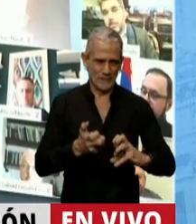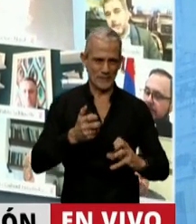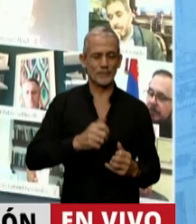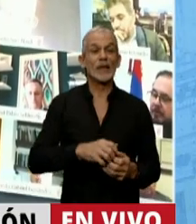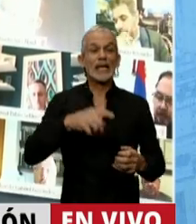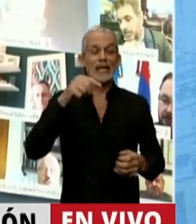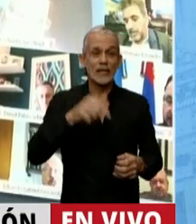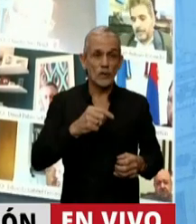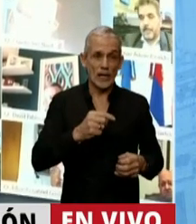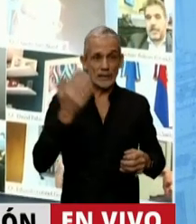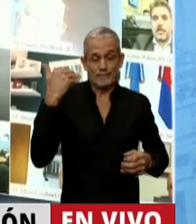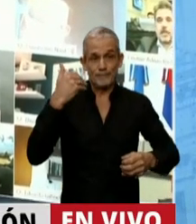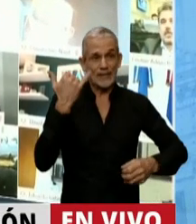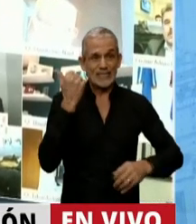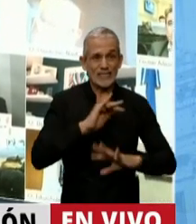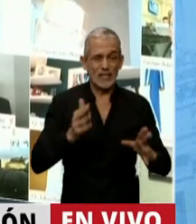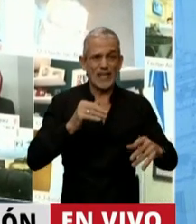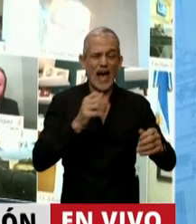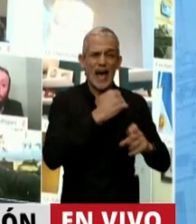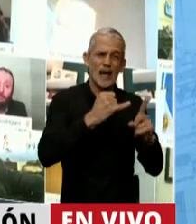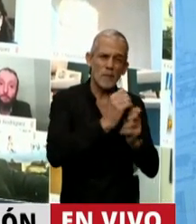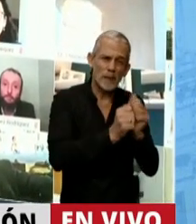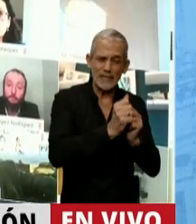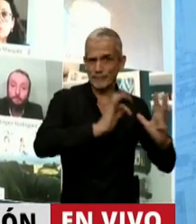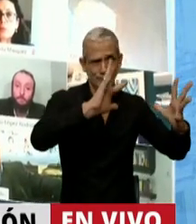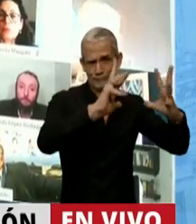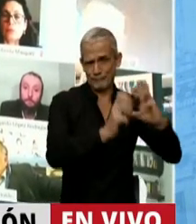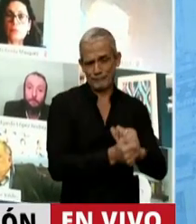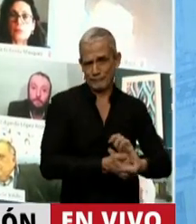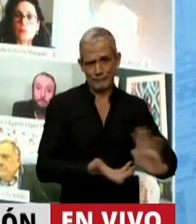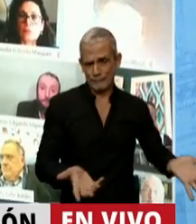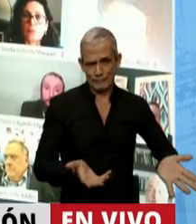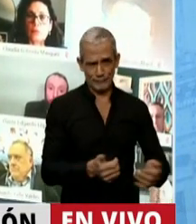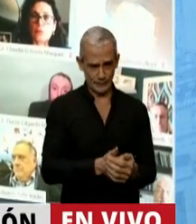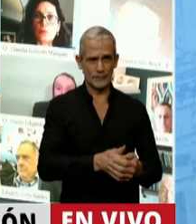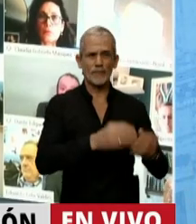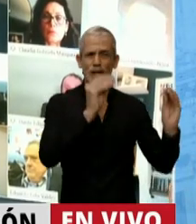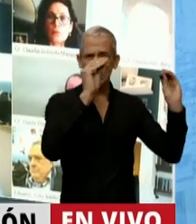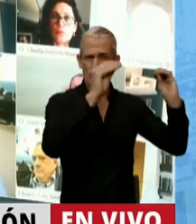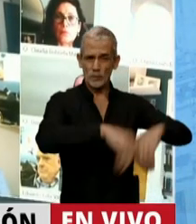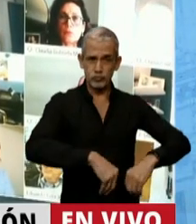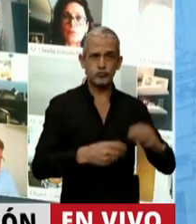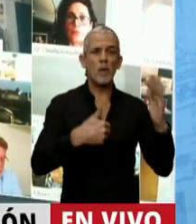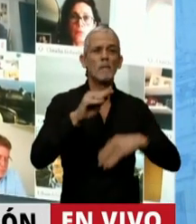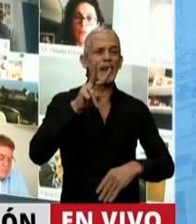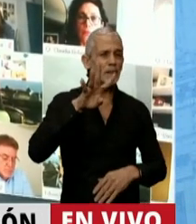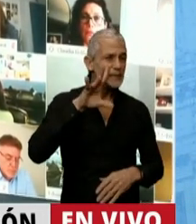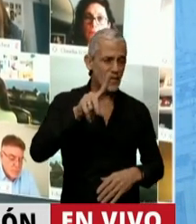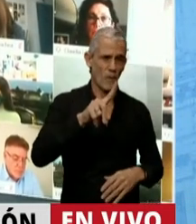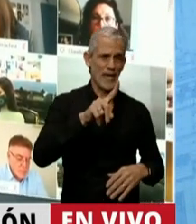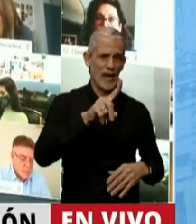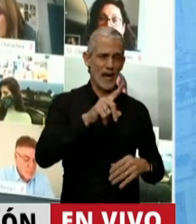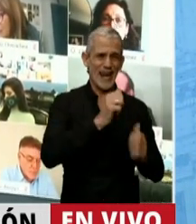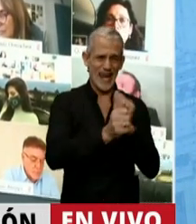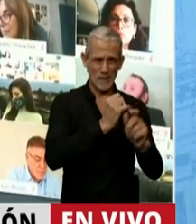donde se había destruido, elegido pymes, donde se habían quebrado más de 25.000 pymes,